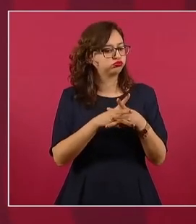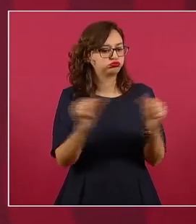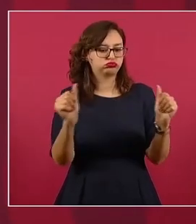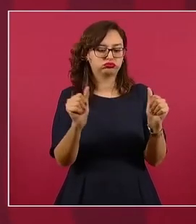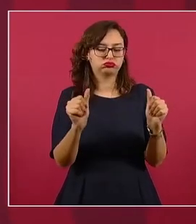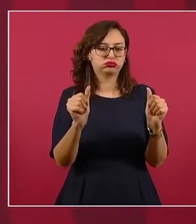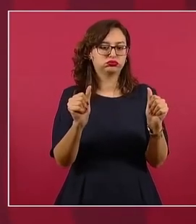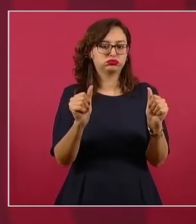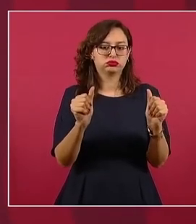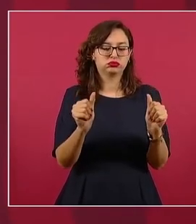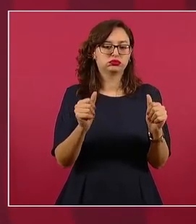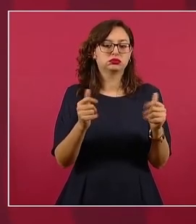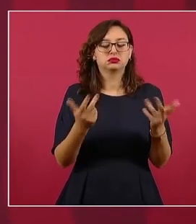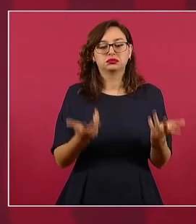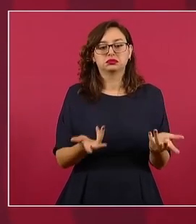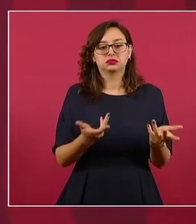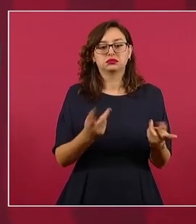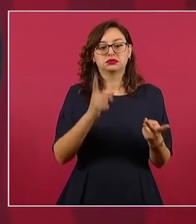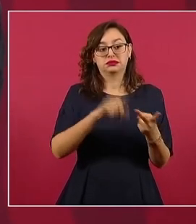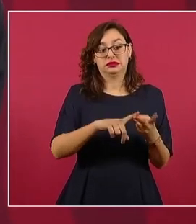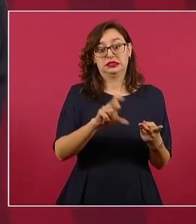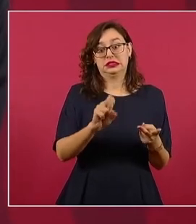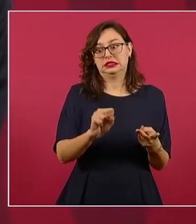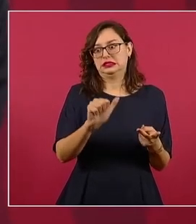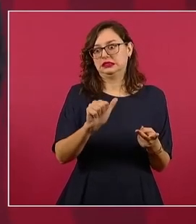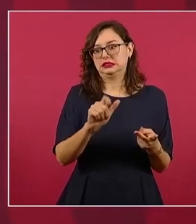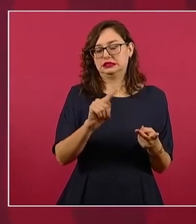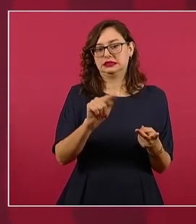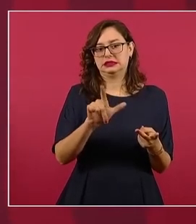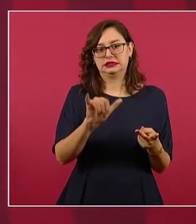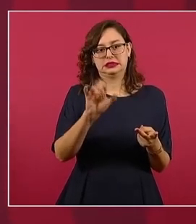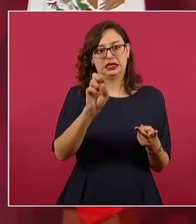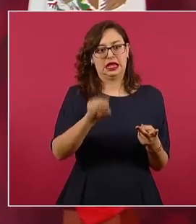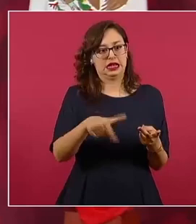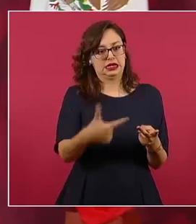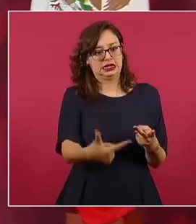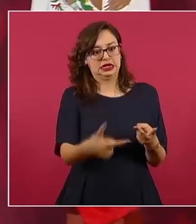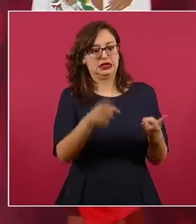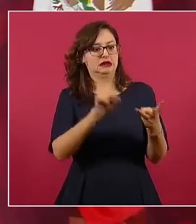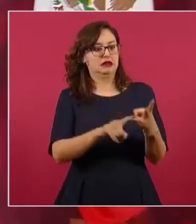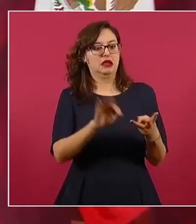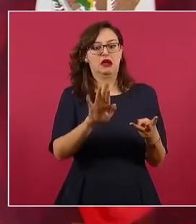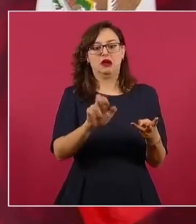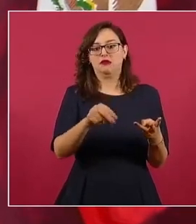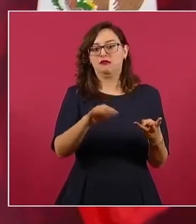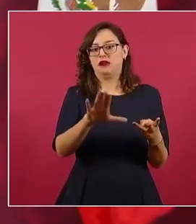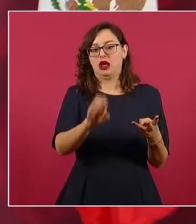Stalin o ya no existe Franco,